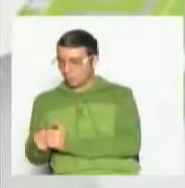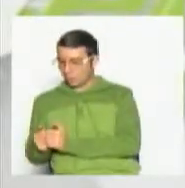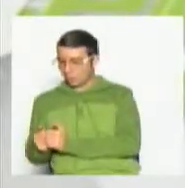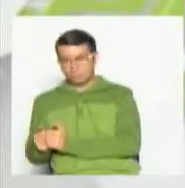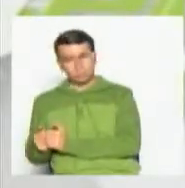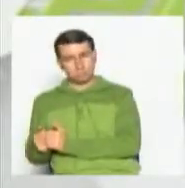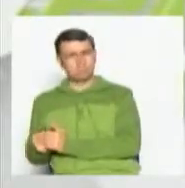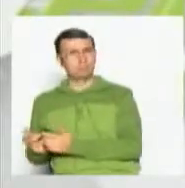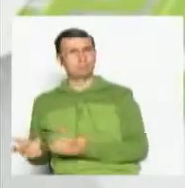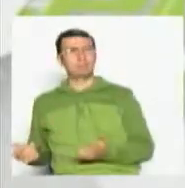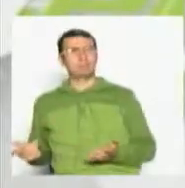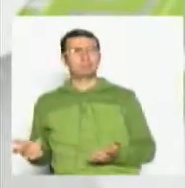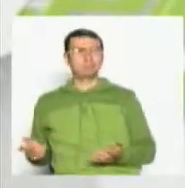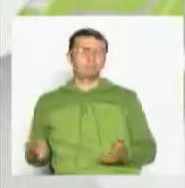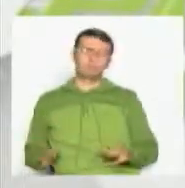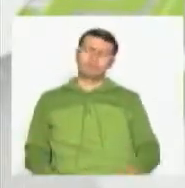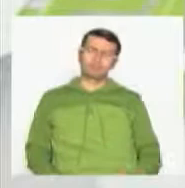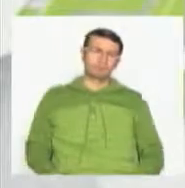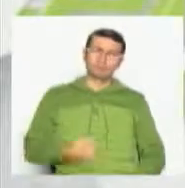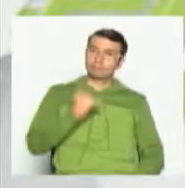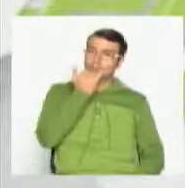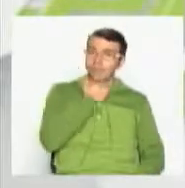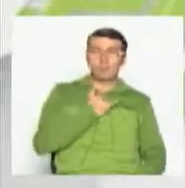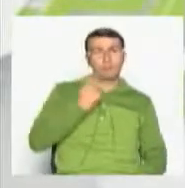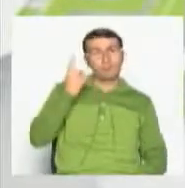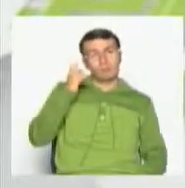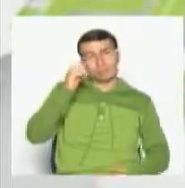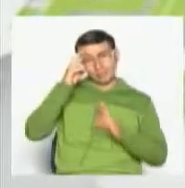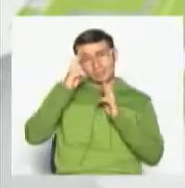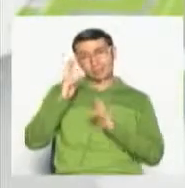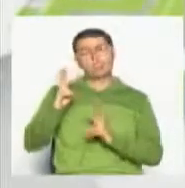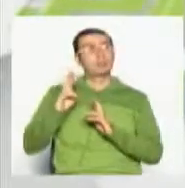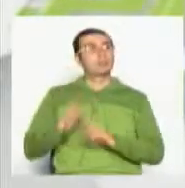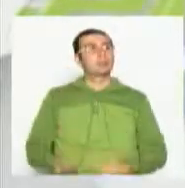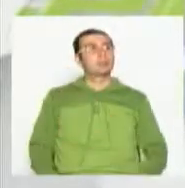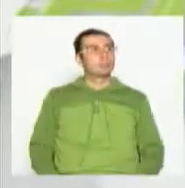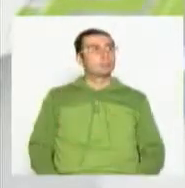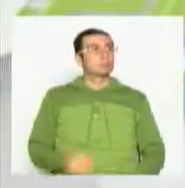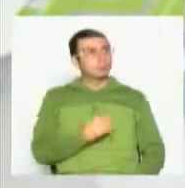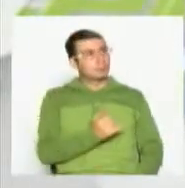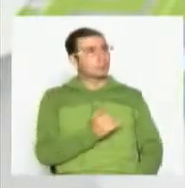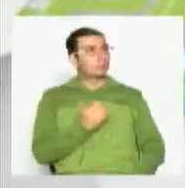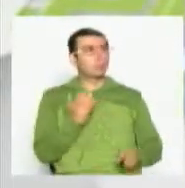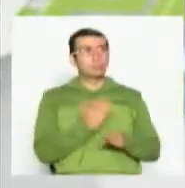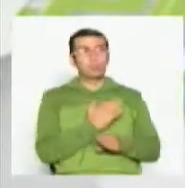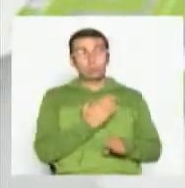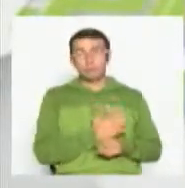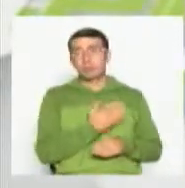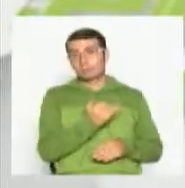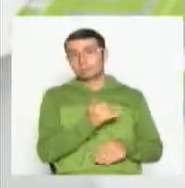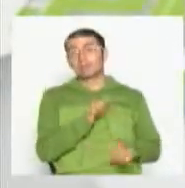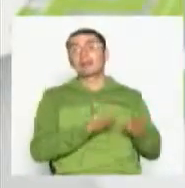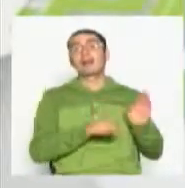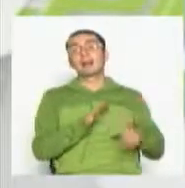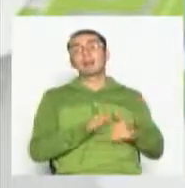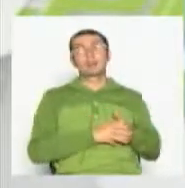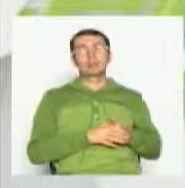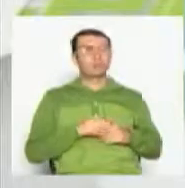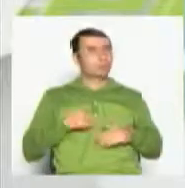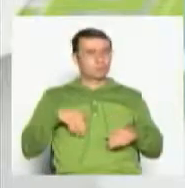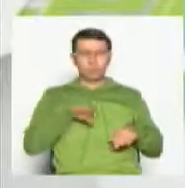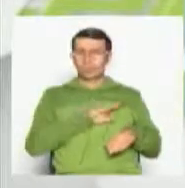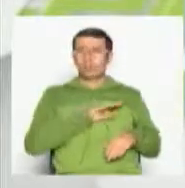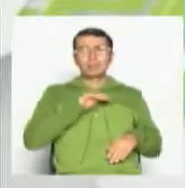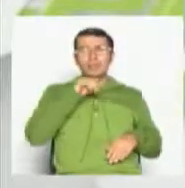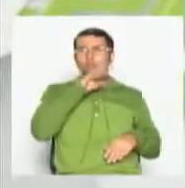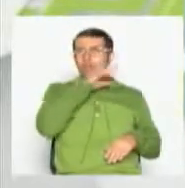¿Qué es eso? O sea, hasta cometemos estos problemas de... Somos imprudentes. Somos groseros, somos